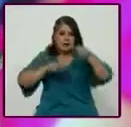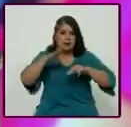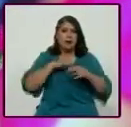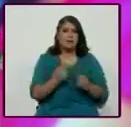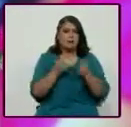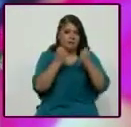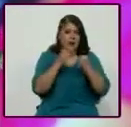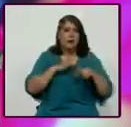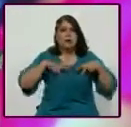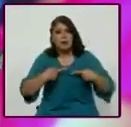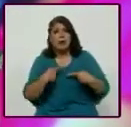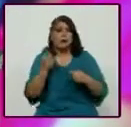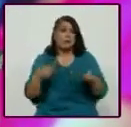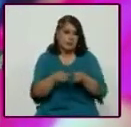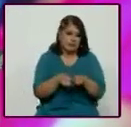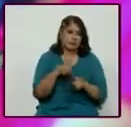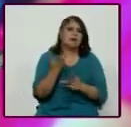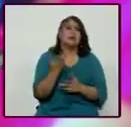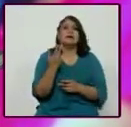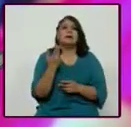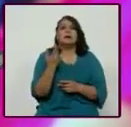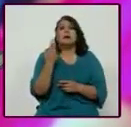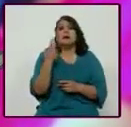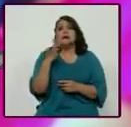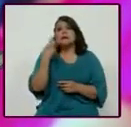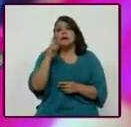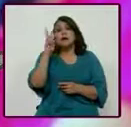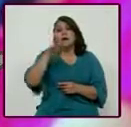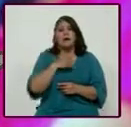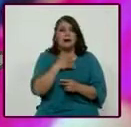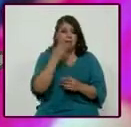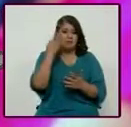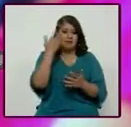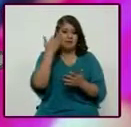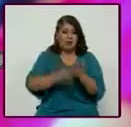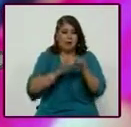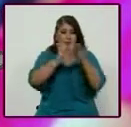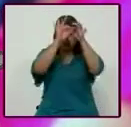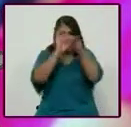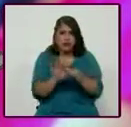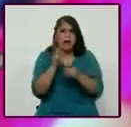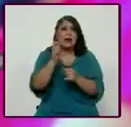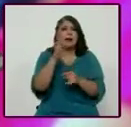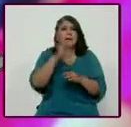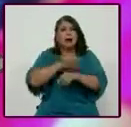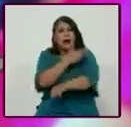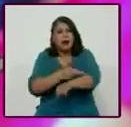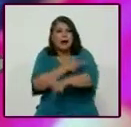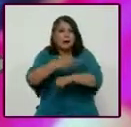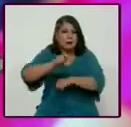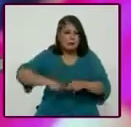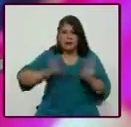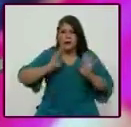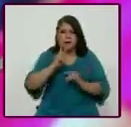su fuerza y su gran debilidad. Y creo que un asunto fundamental es la falta de transversalidad, más que esta burocratización que señalas, es